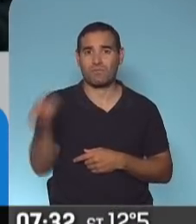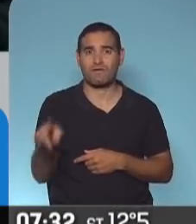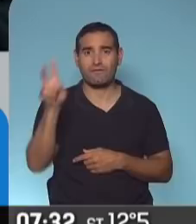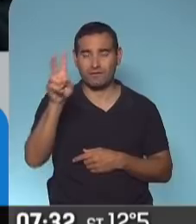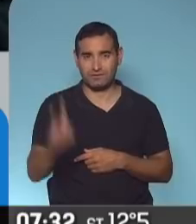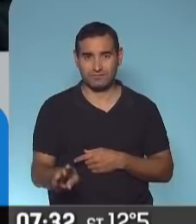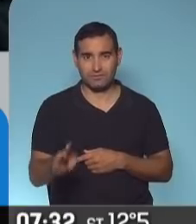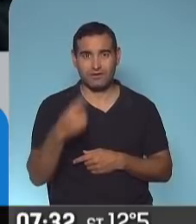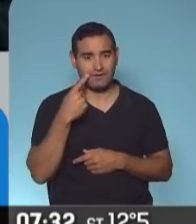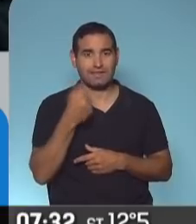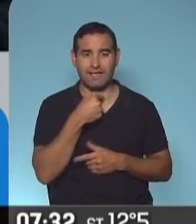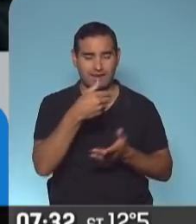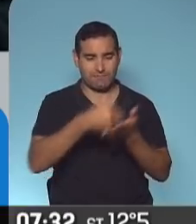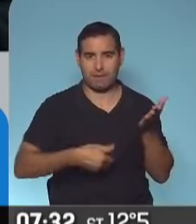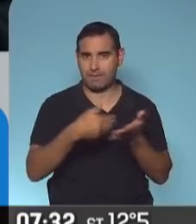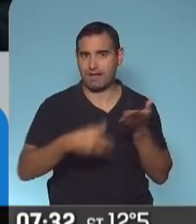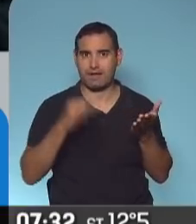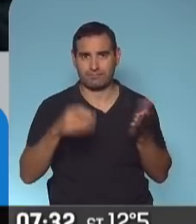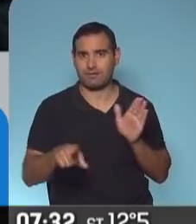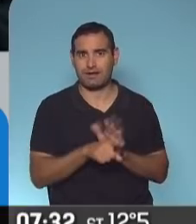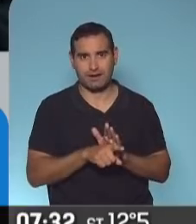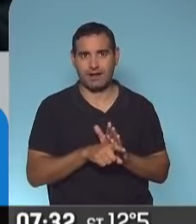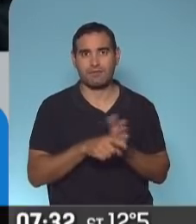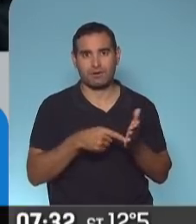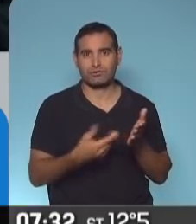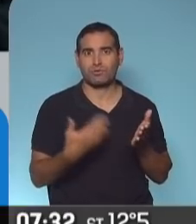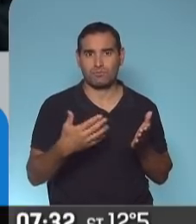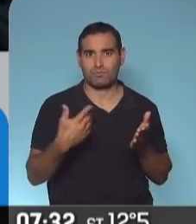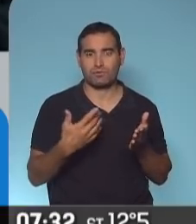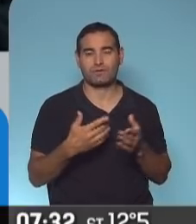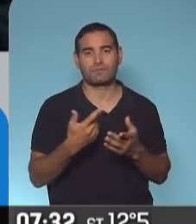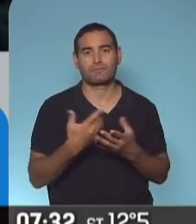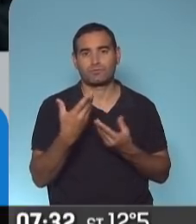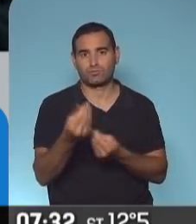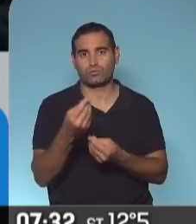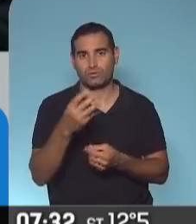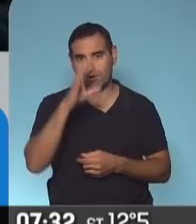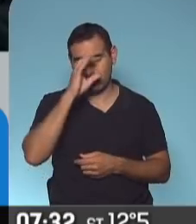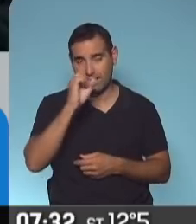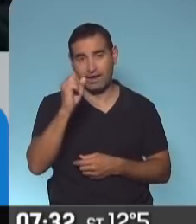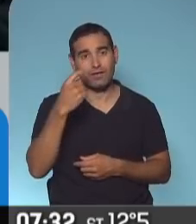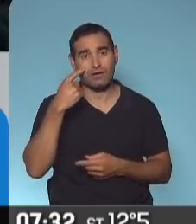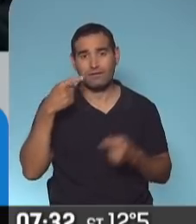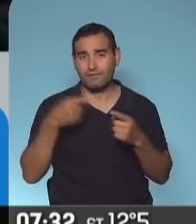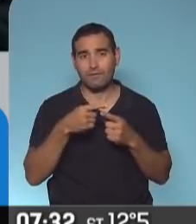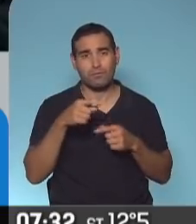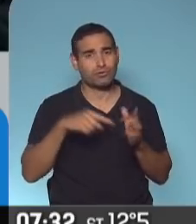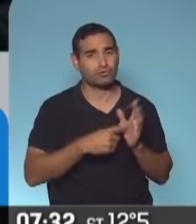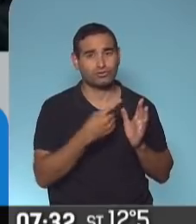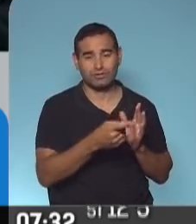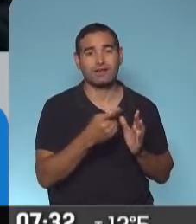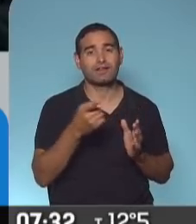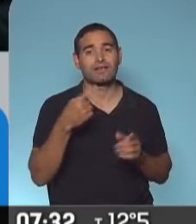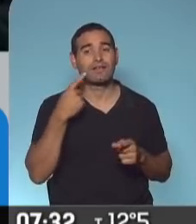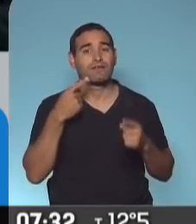viabilizar sus papeles para poder ser ciudadanos en calidad de refugiados. El destino siempre ha sido Buenos Aires y el destino,